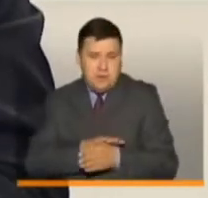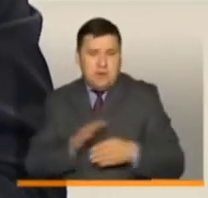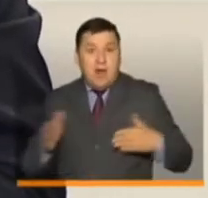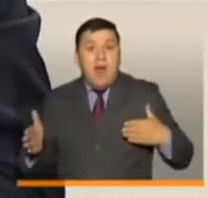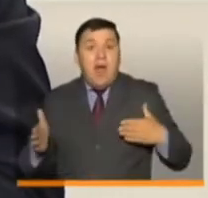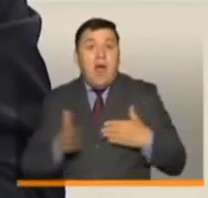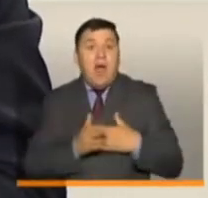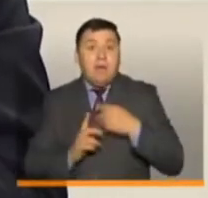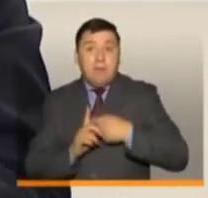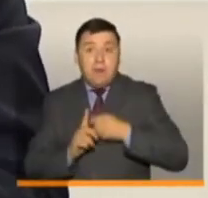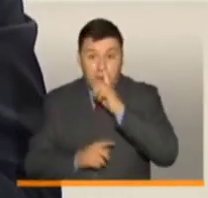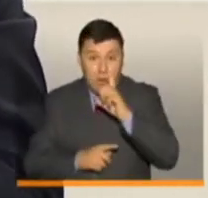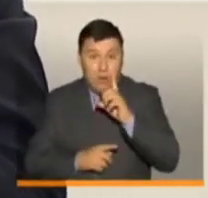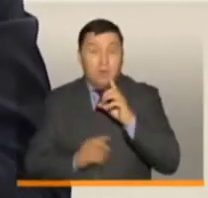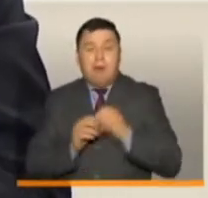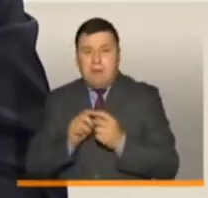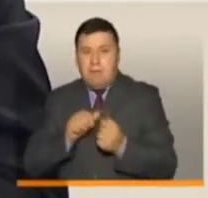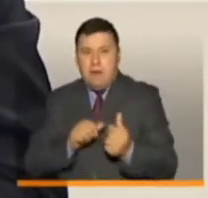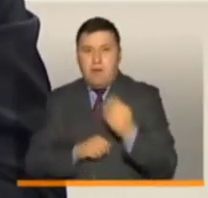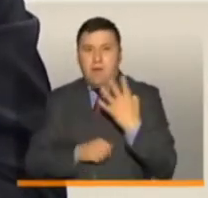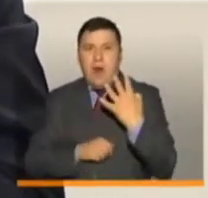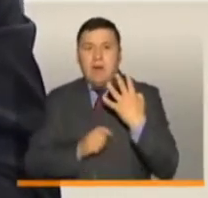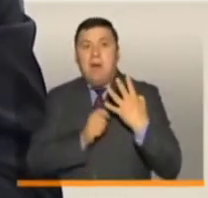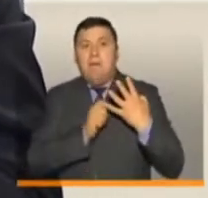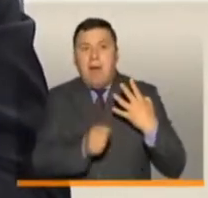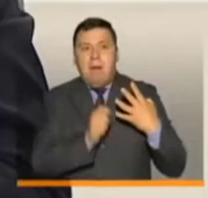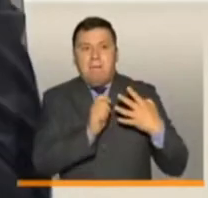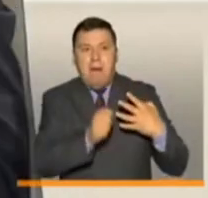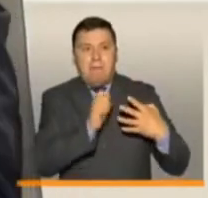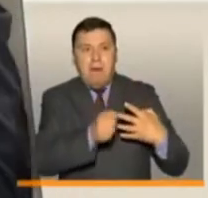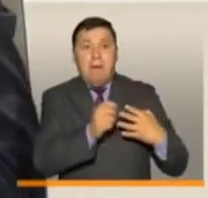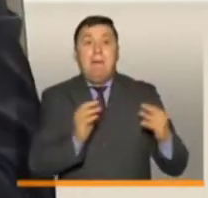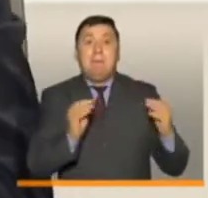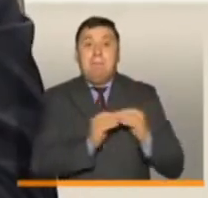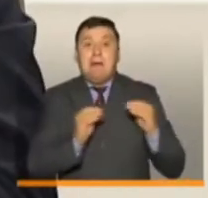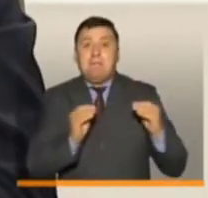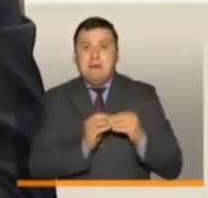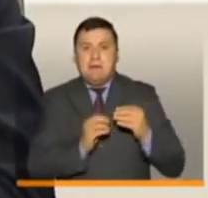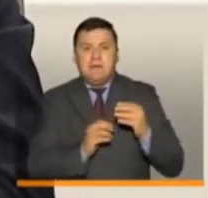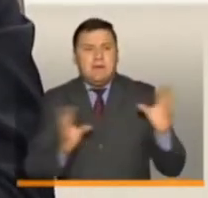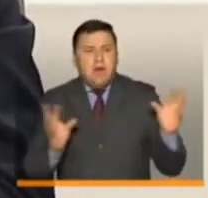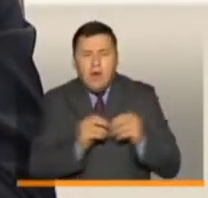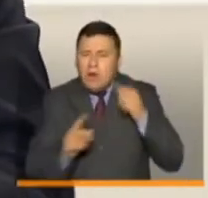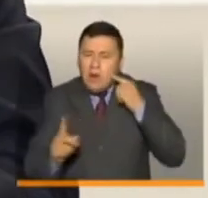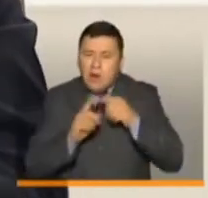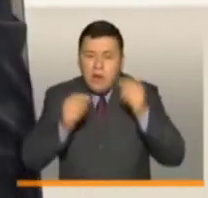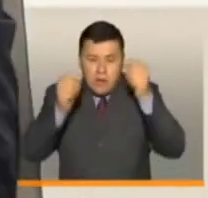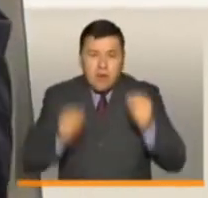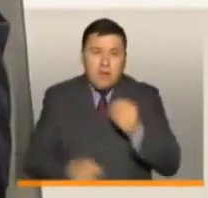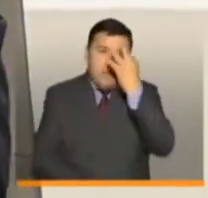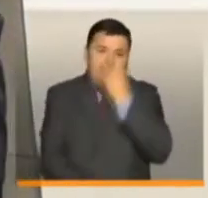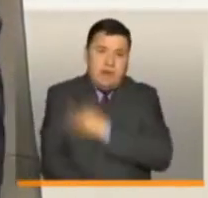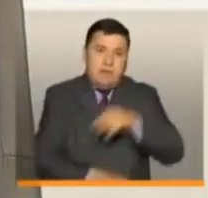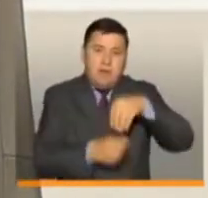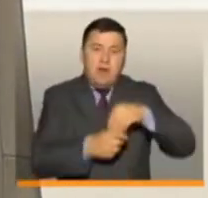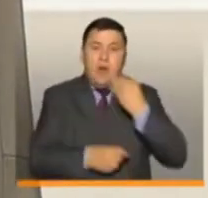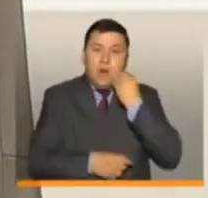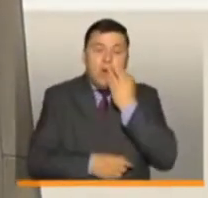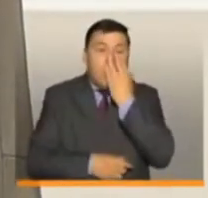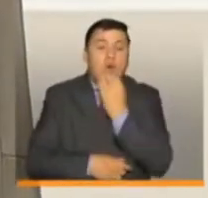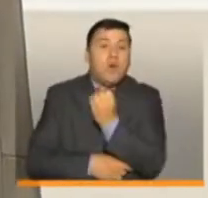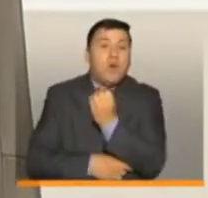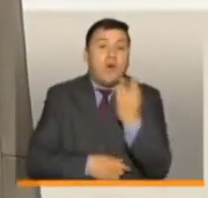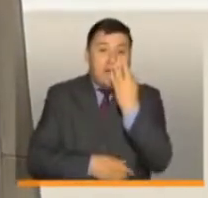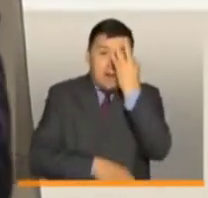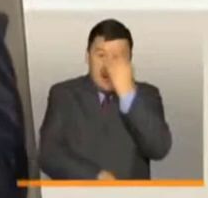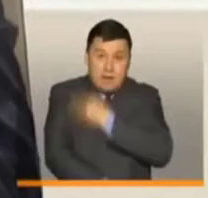finales de este mes, julio, será el cuarto giro. Esperamos estar cada vez más cerca de esos 3 millones de hogares y que cada uno de esos números